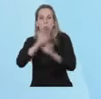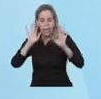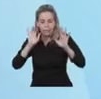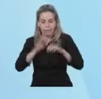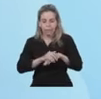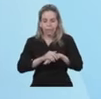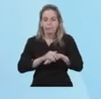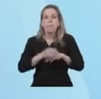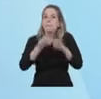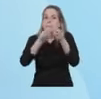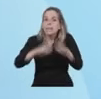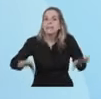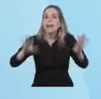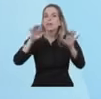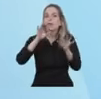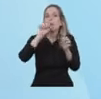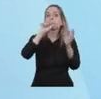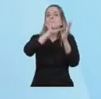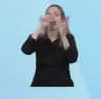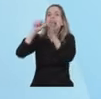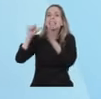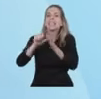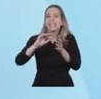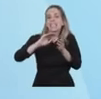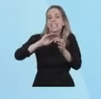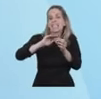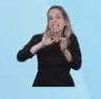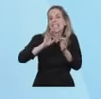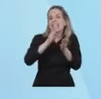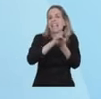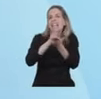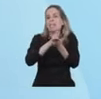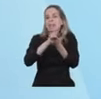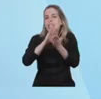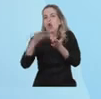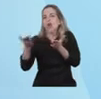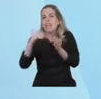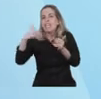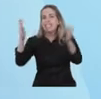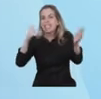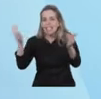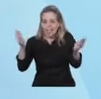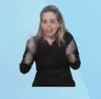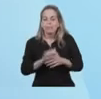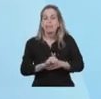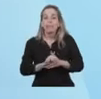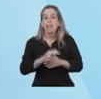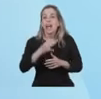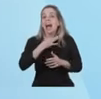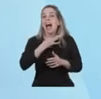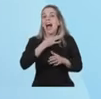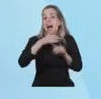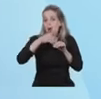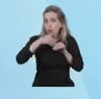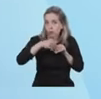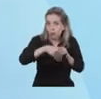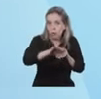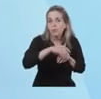de la región. Y así seguiremos avanzando. En agosto, nuevamente,